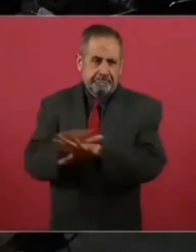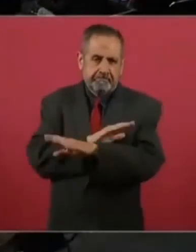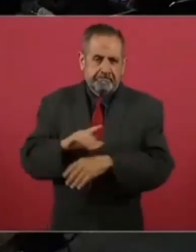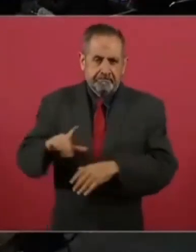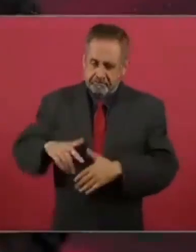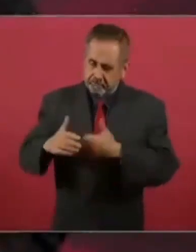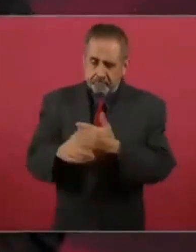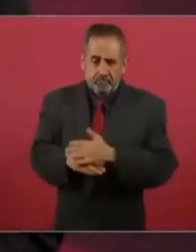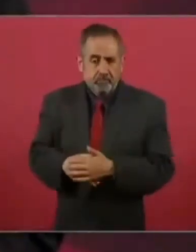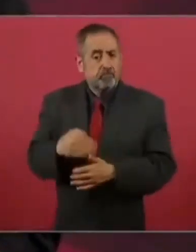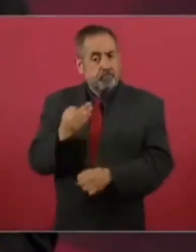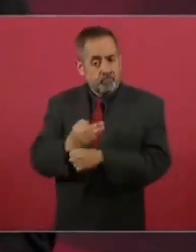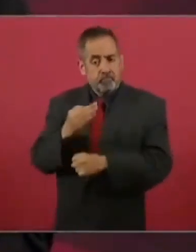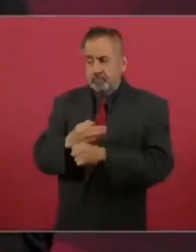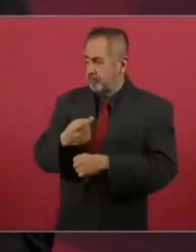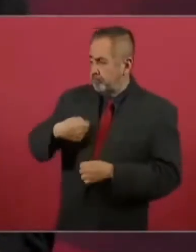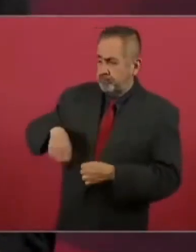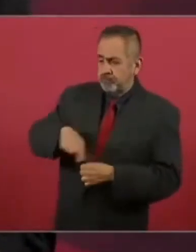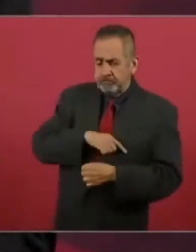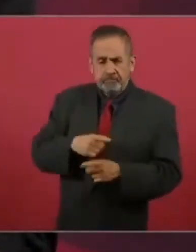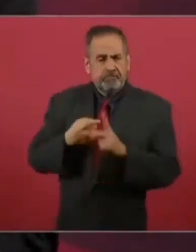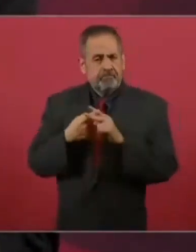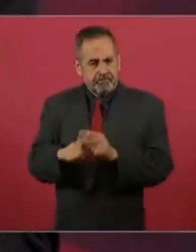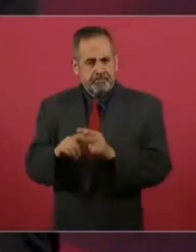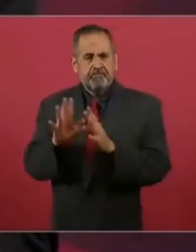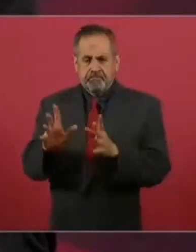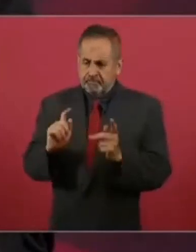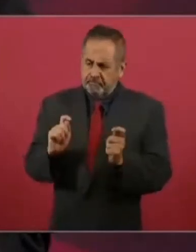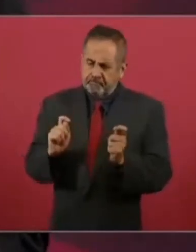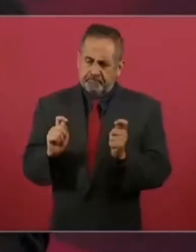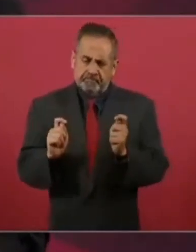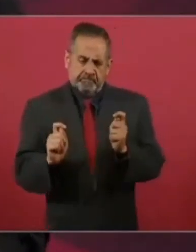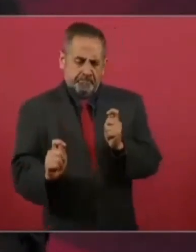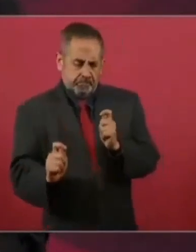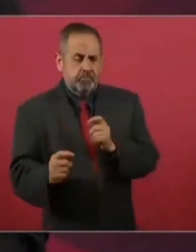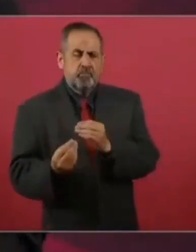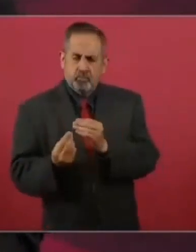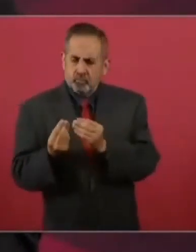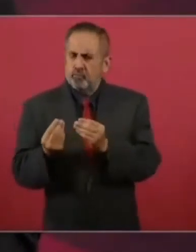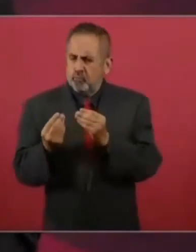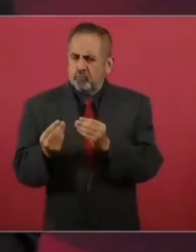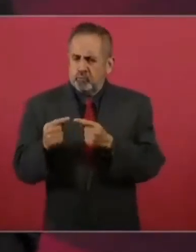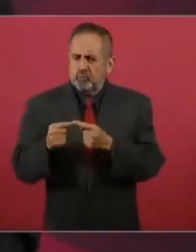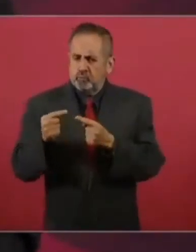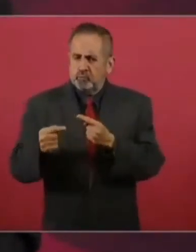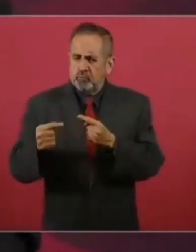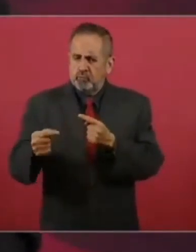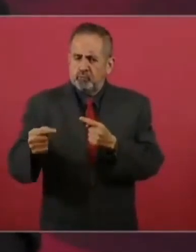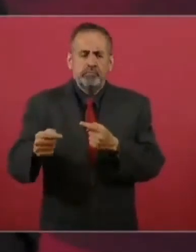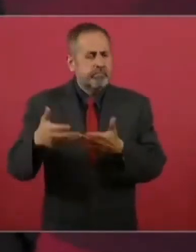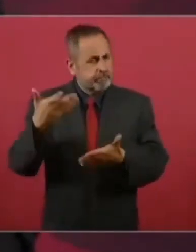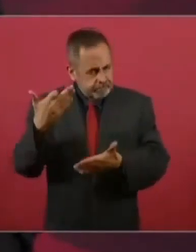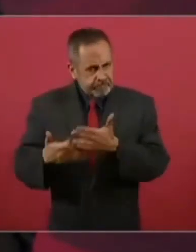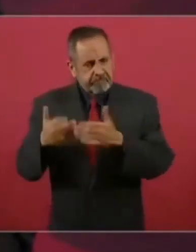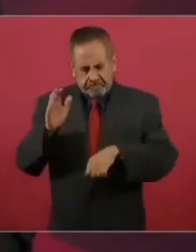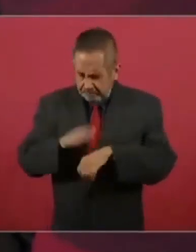Ya iniciamos, hemos hecho muchísimo. Todavía vamos a seguir haciendo más.